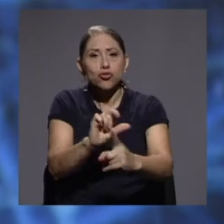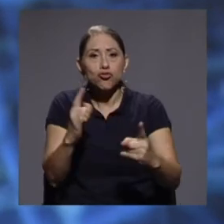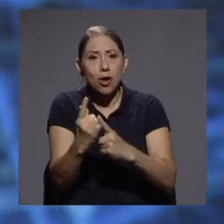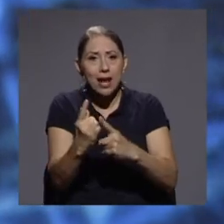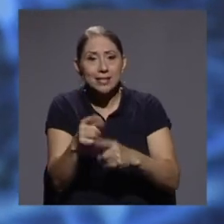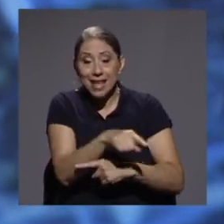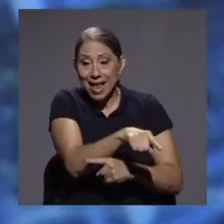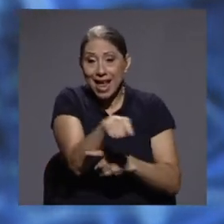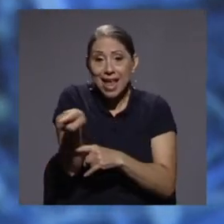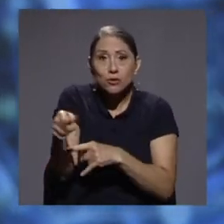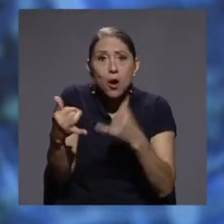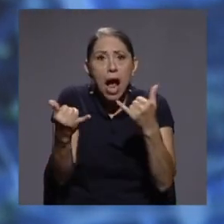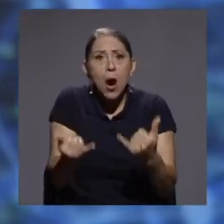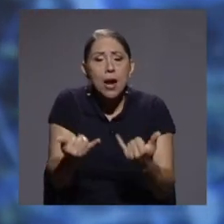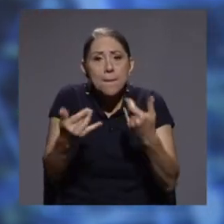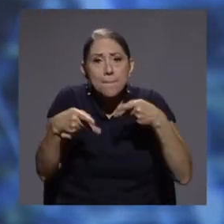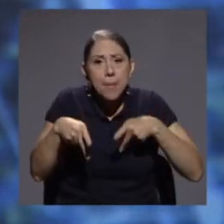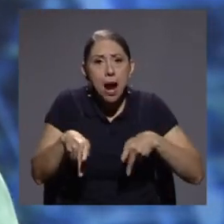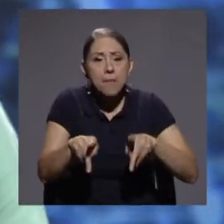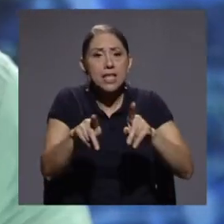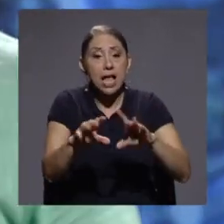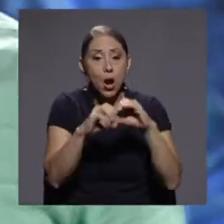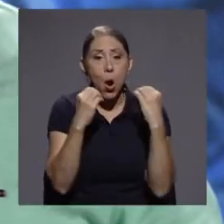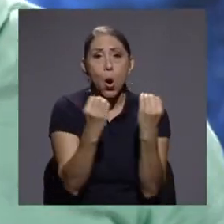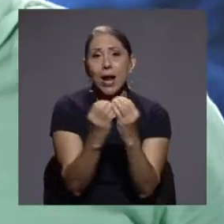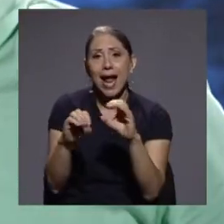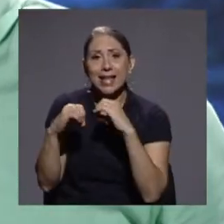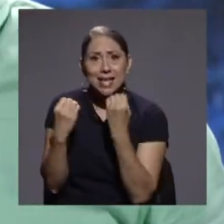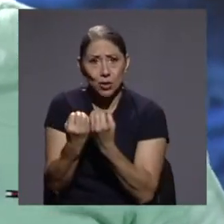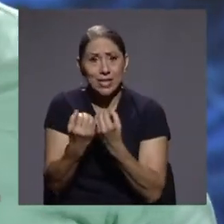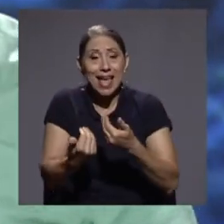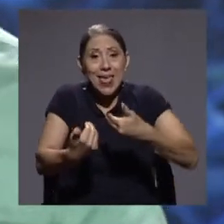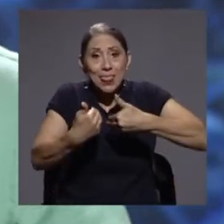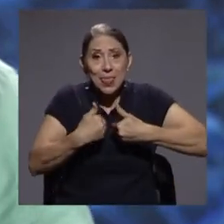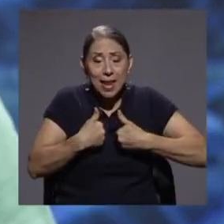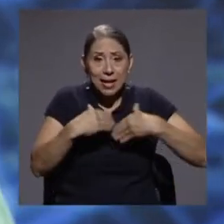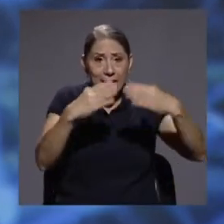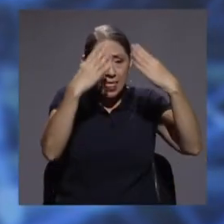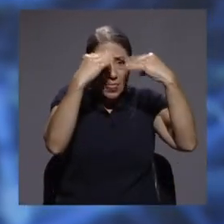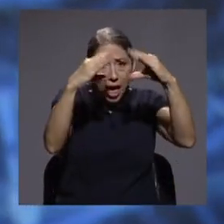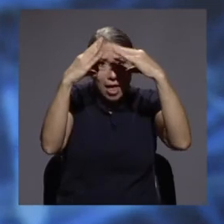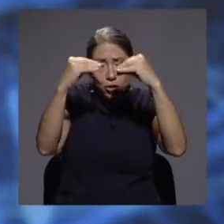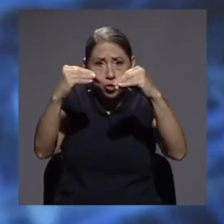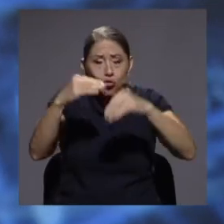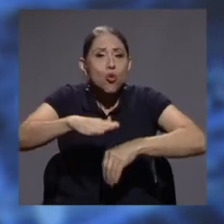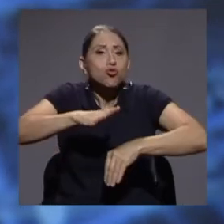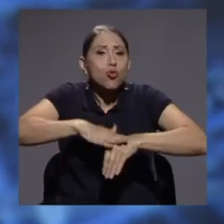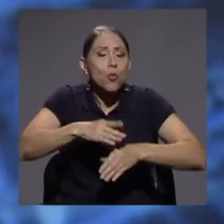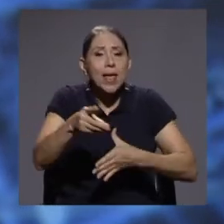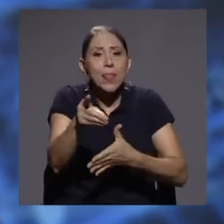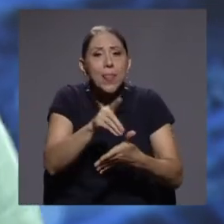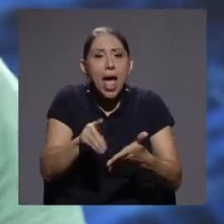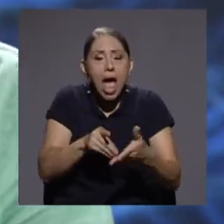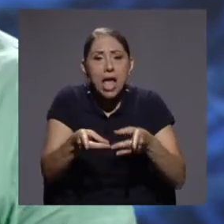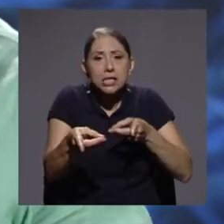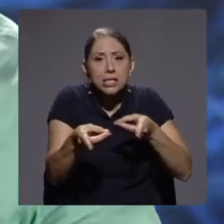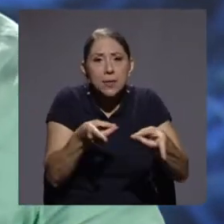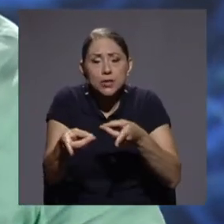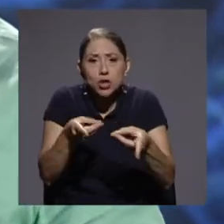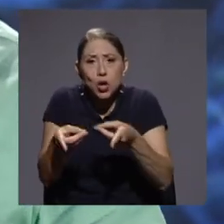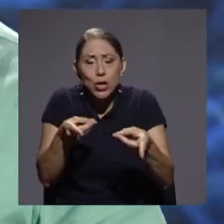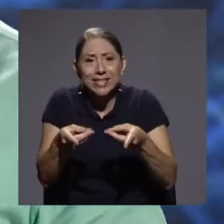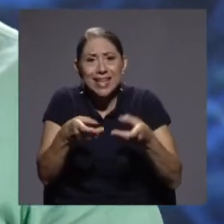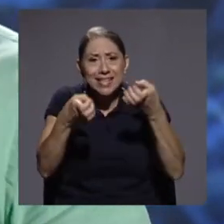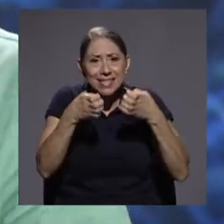más en mano de las organizaciones datos que hacen referencia a descripciones estratégicas, a descripciones